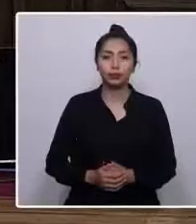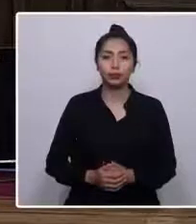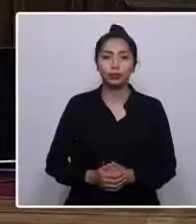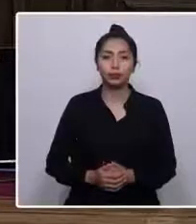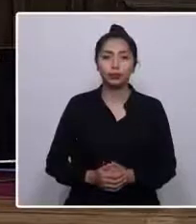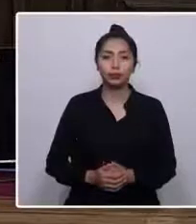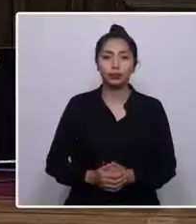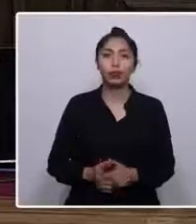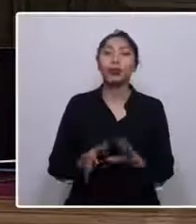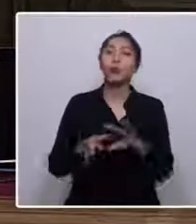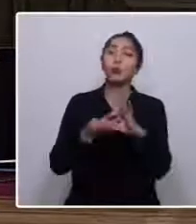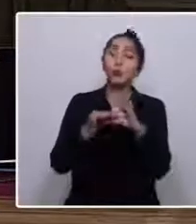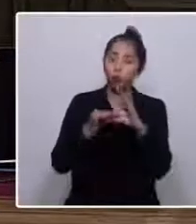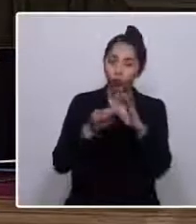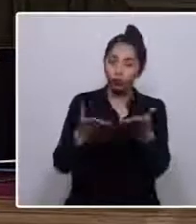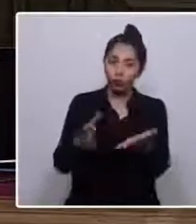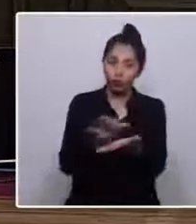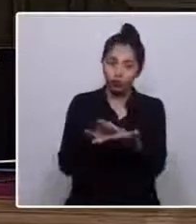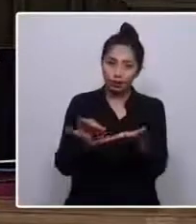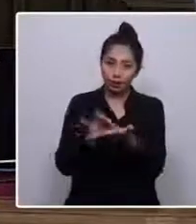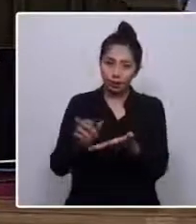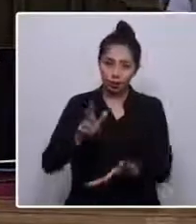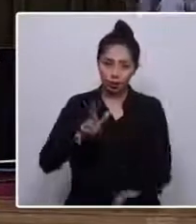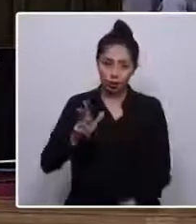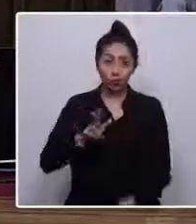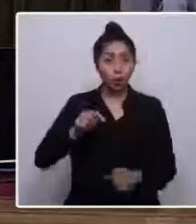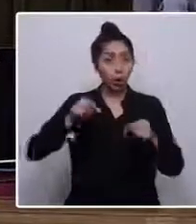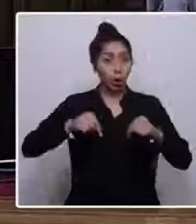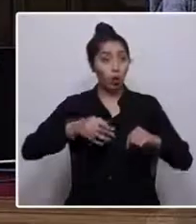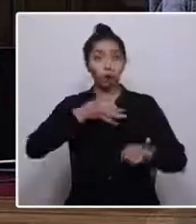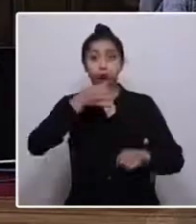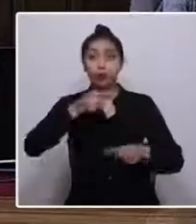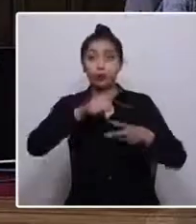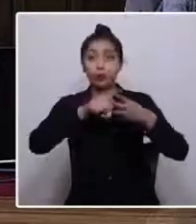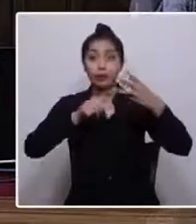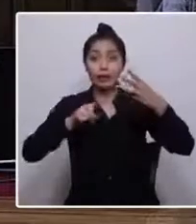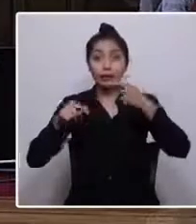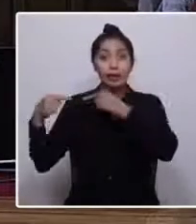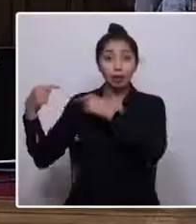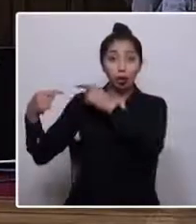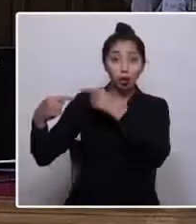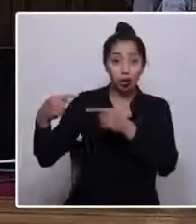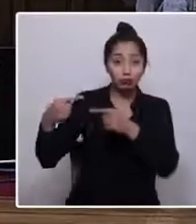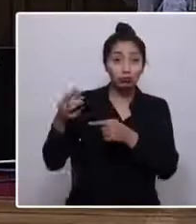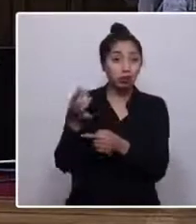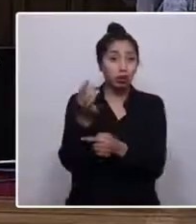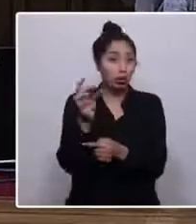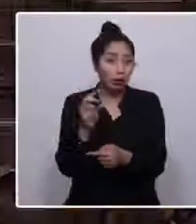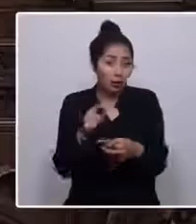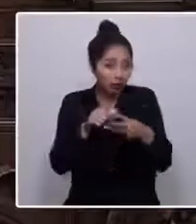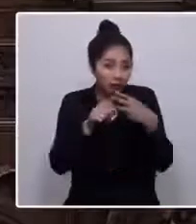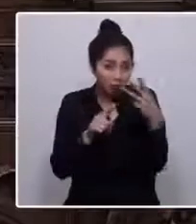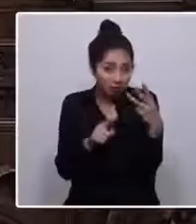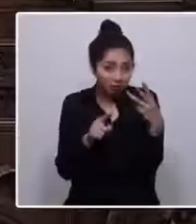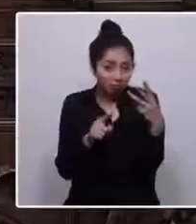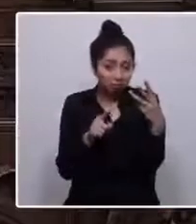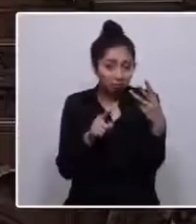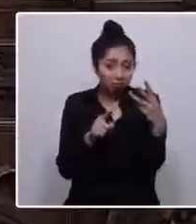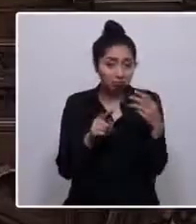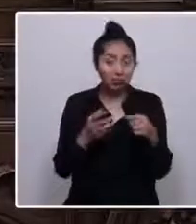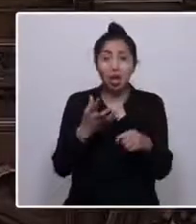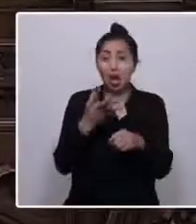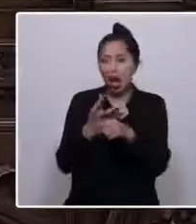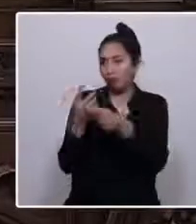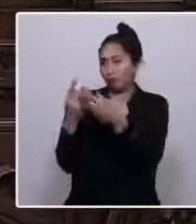Muchas gracias, señor Secretario. Hoy vengo a contar tres historias, solamente tres de las cuales podríamos encontrar varias,